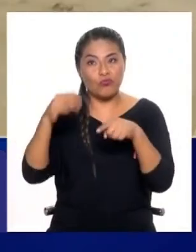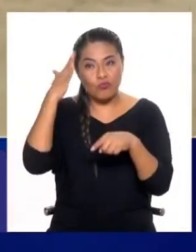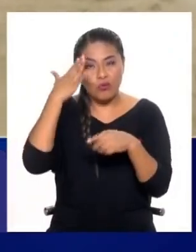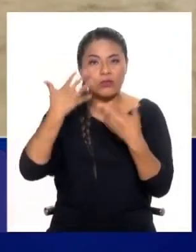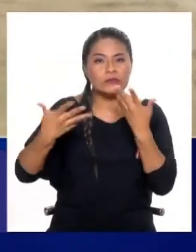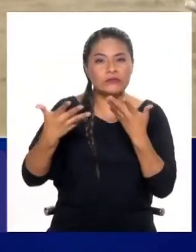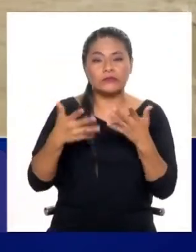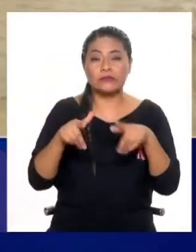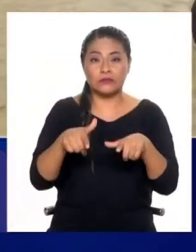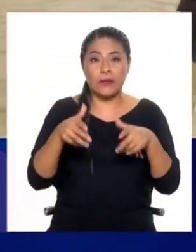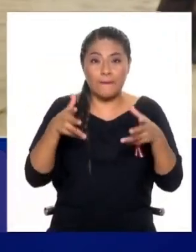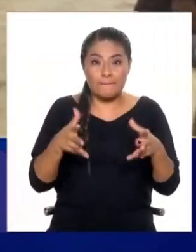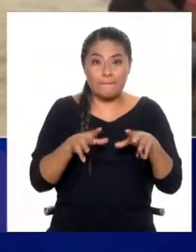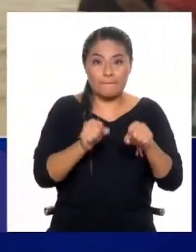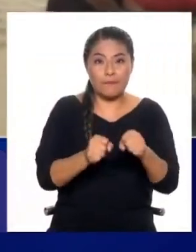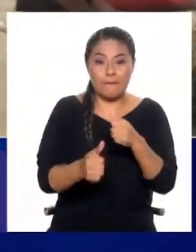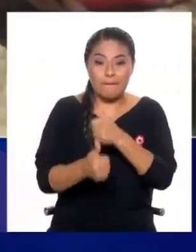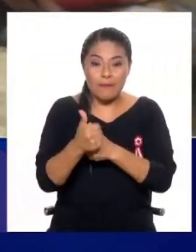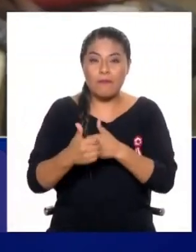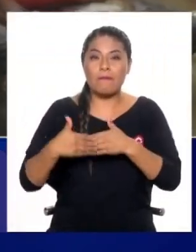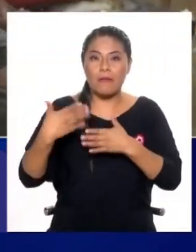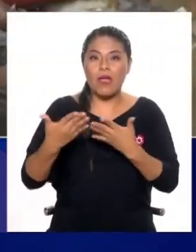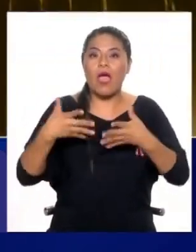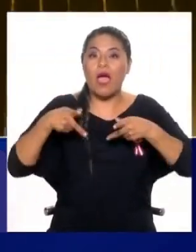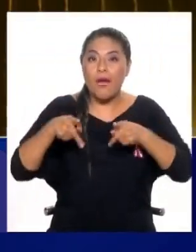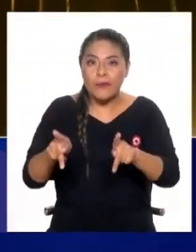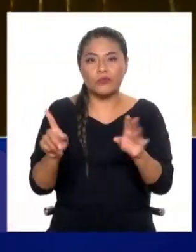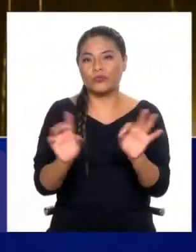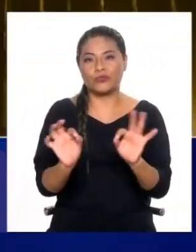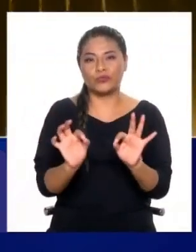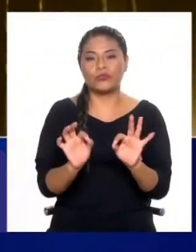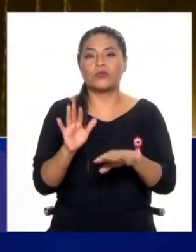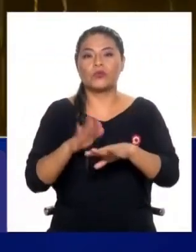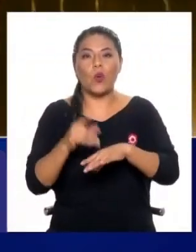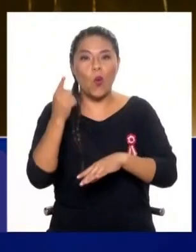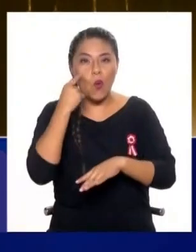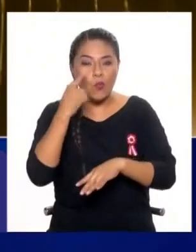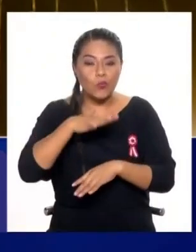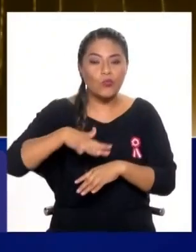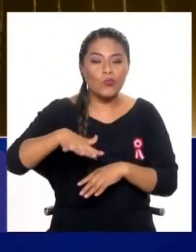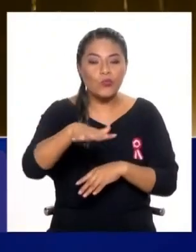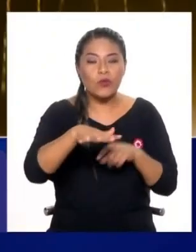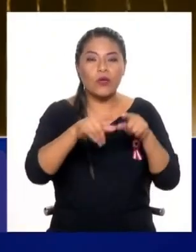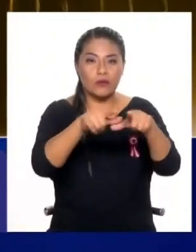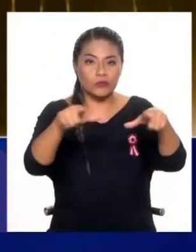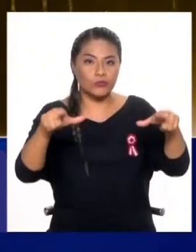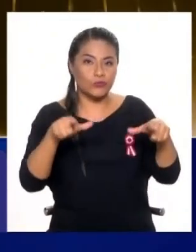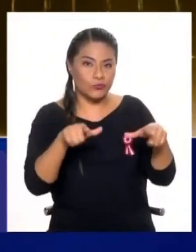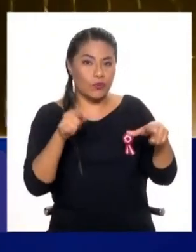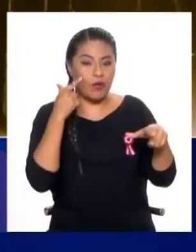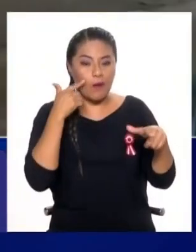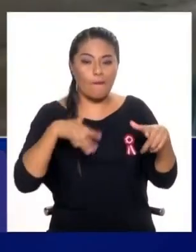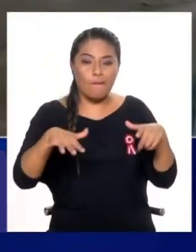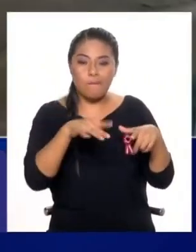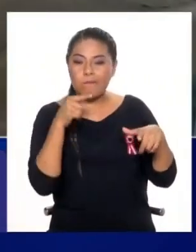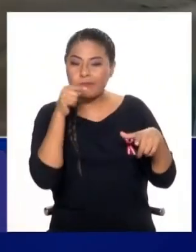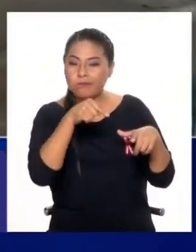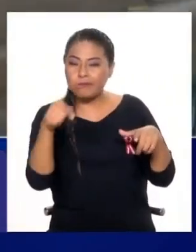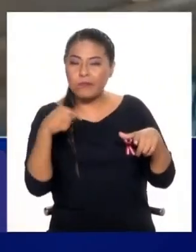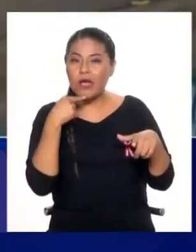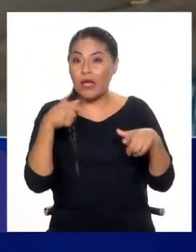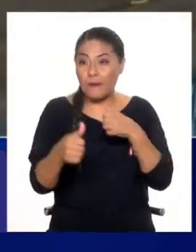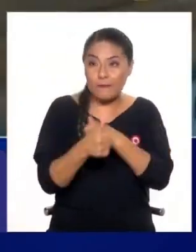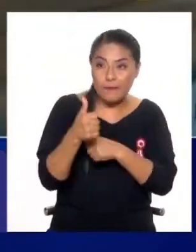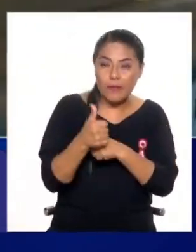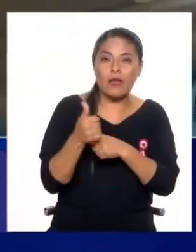permitir la generación de más riesgo. Es decir, conocer el territorio, hacer las zonas, identificar estas zonas de